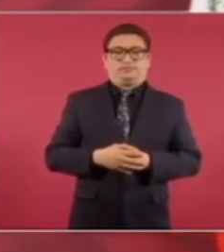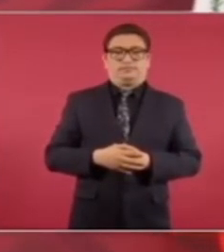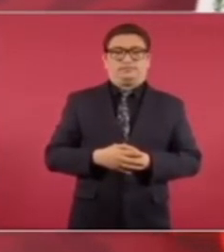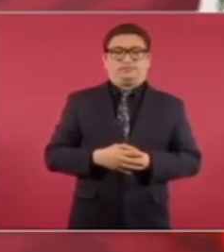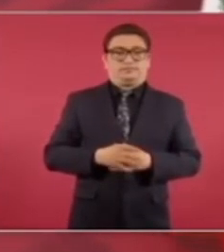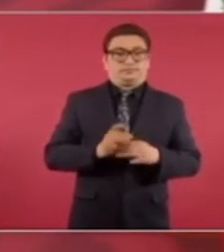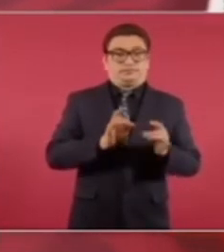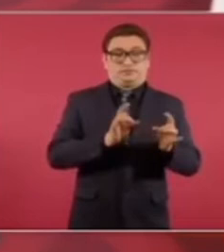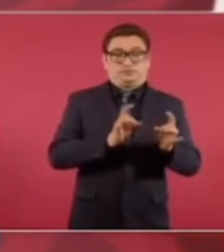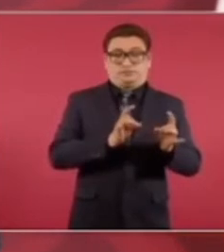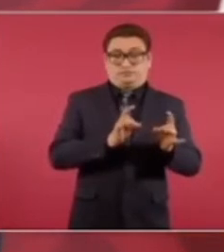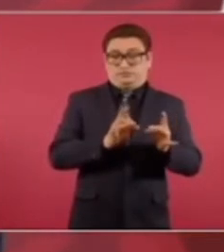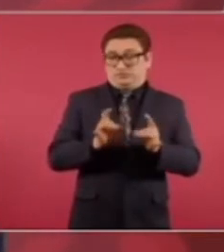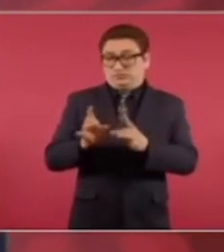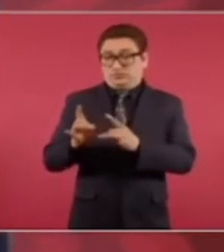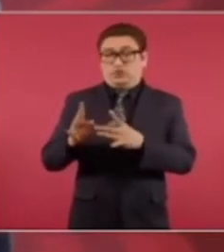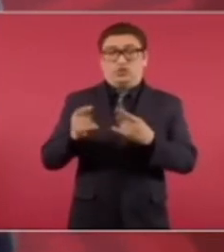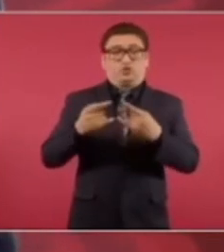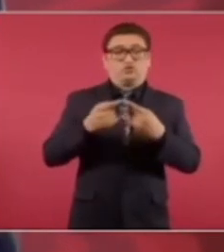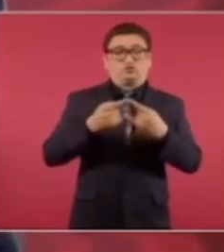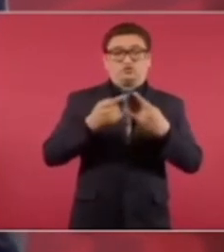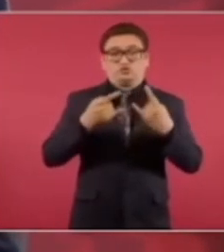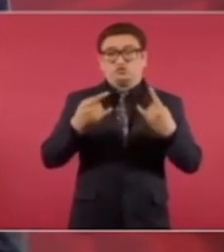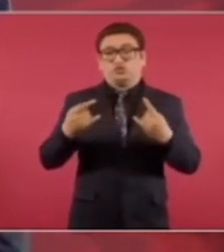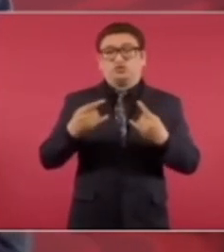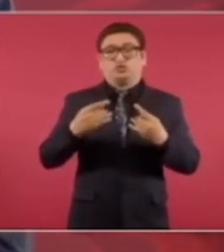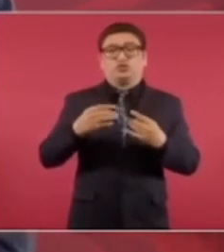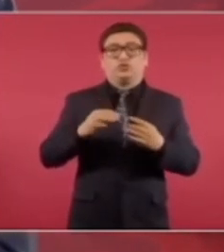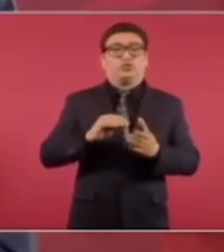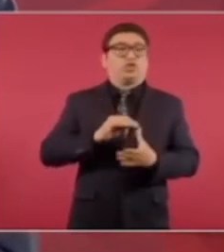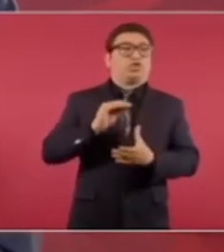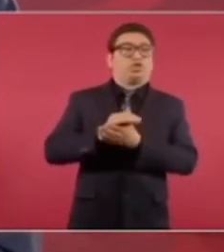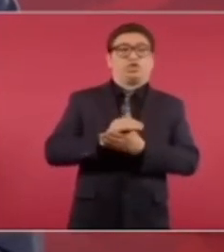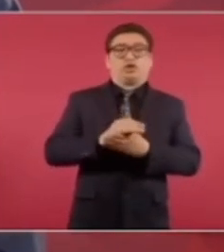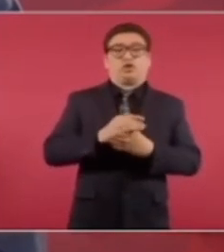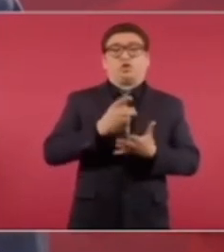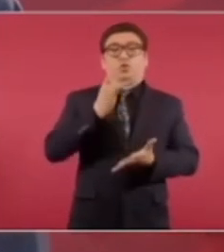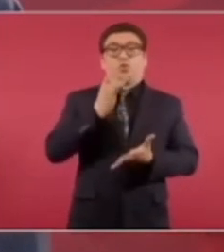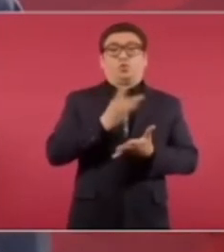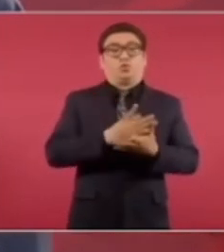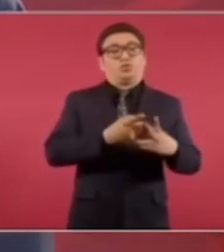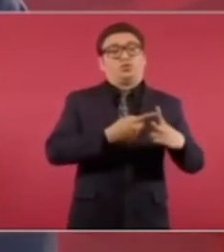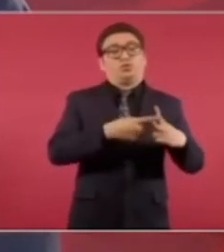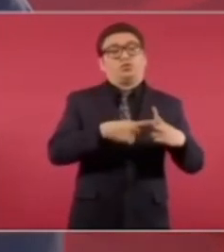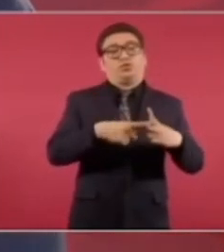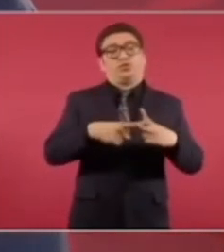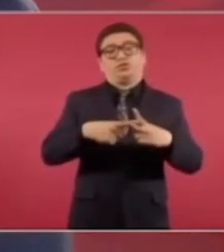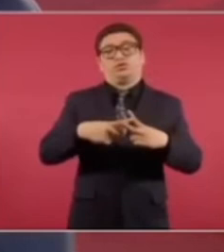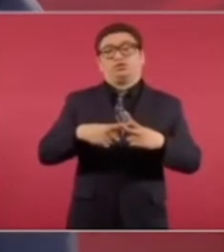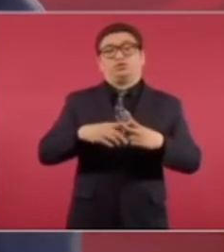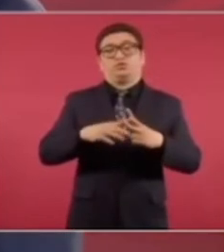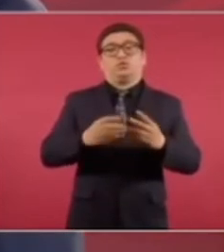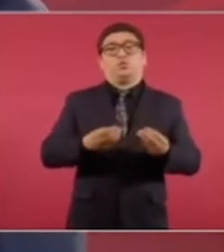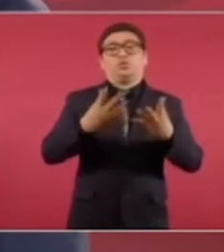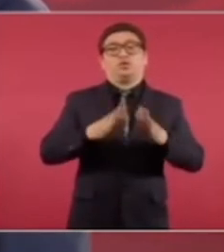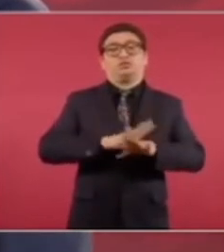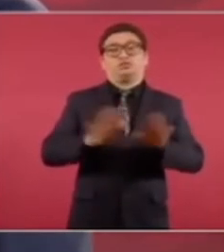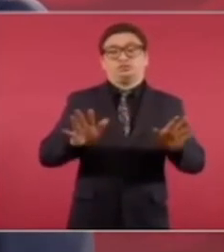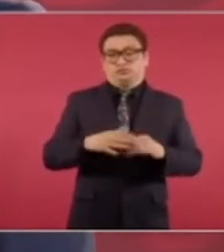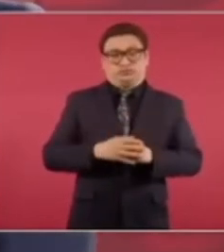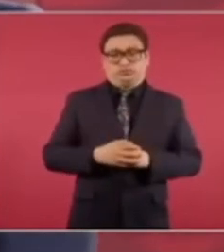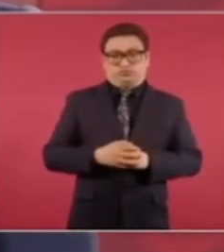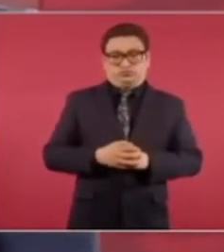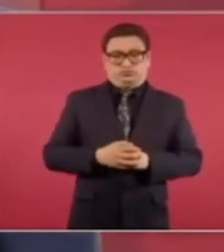verse como parte de la estadística, no es un asunto cuantitativo, son